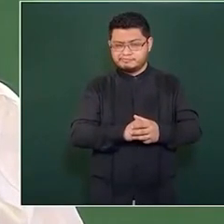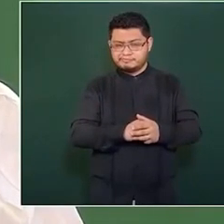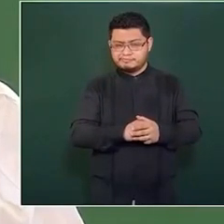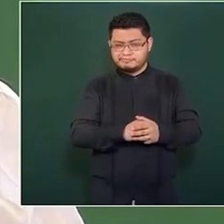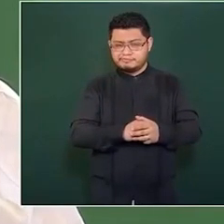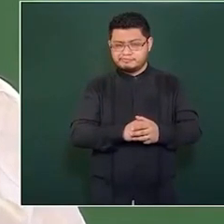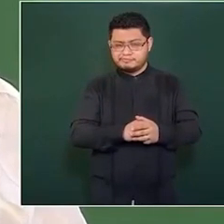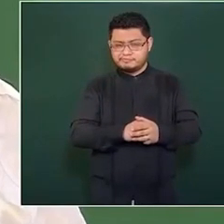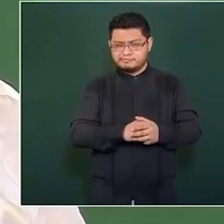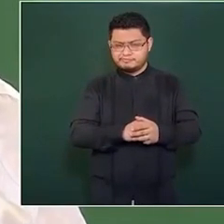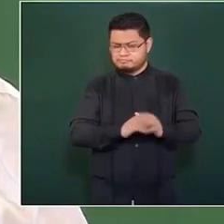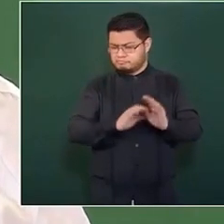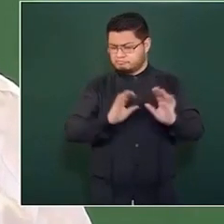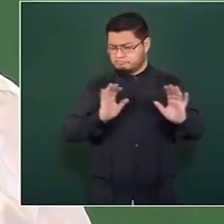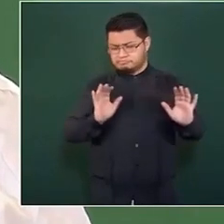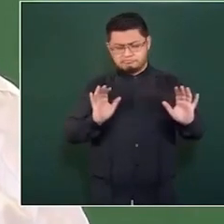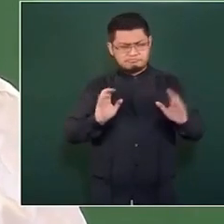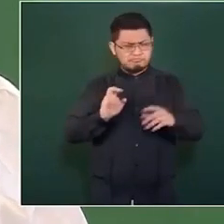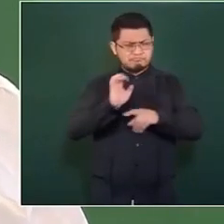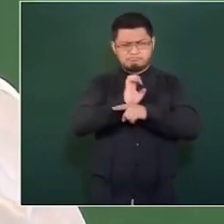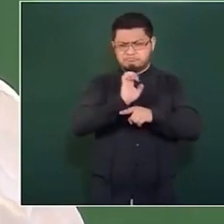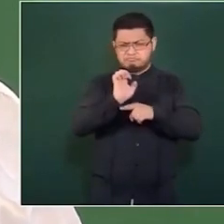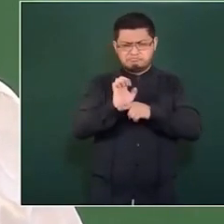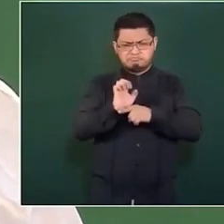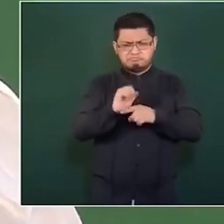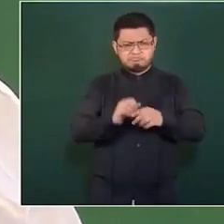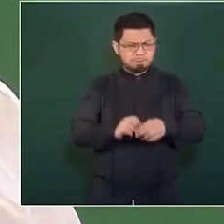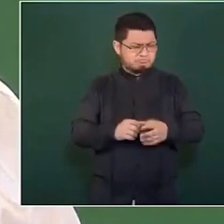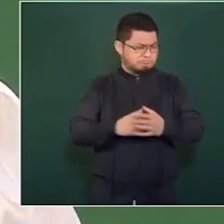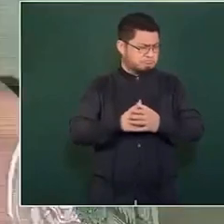que signifique